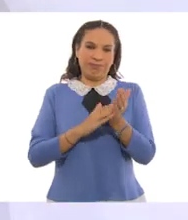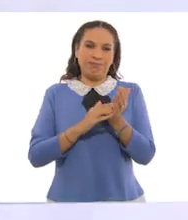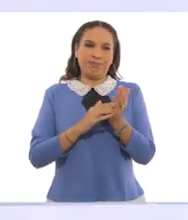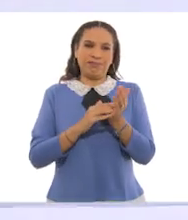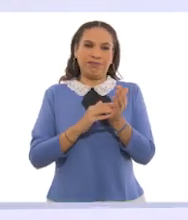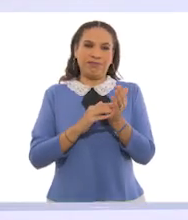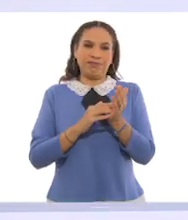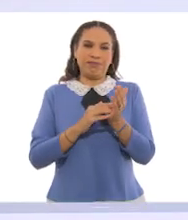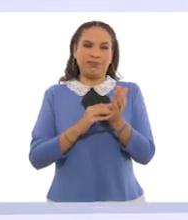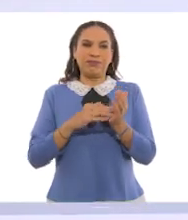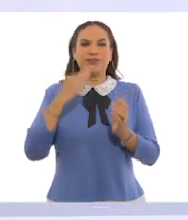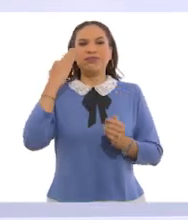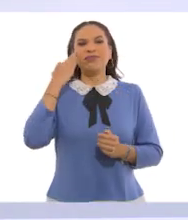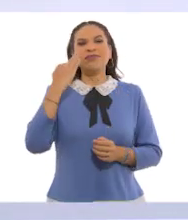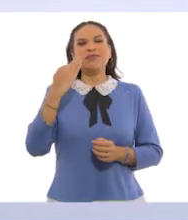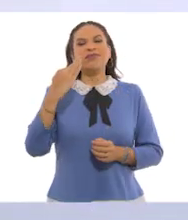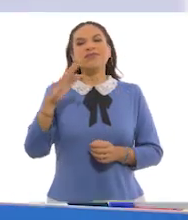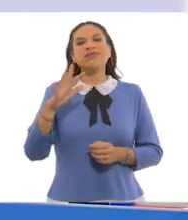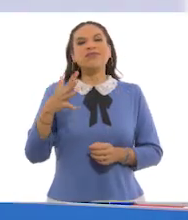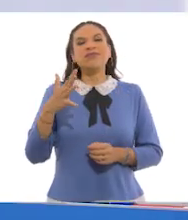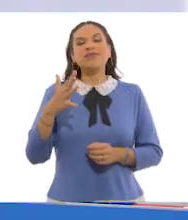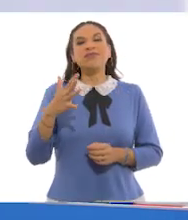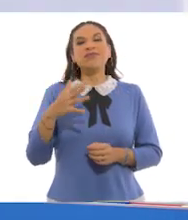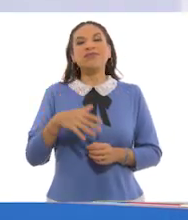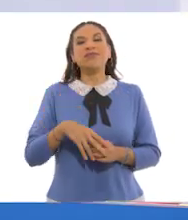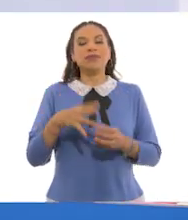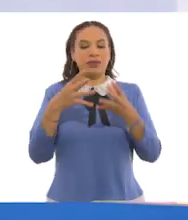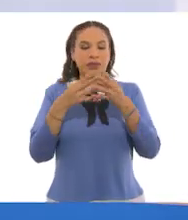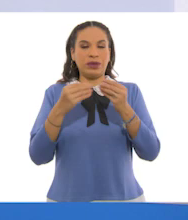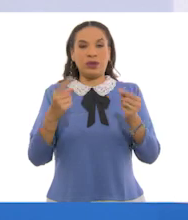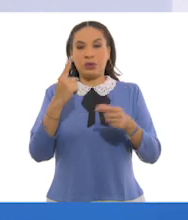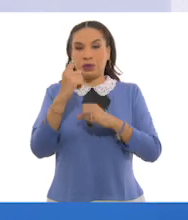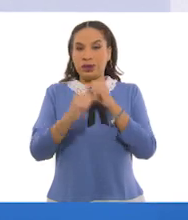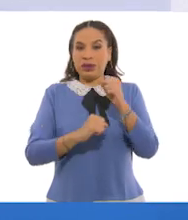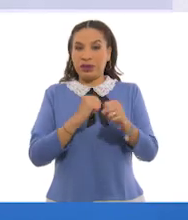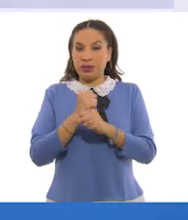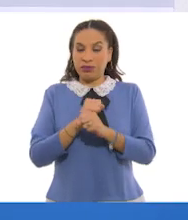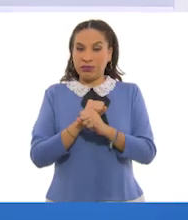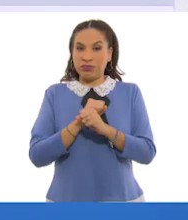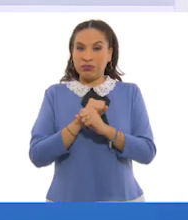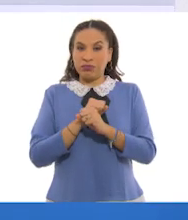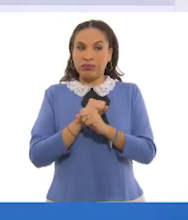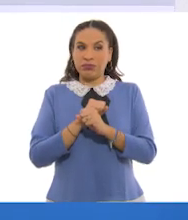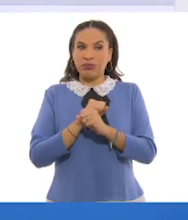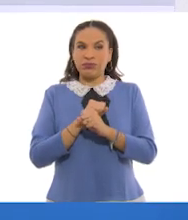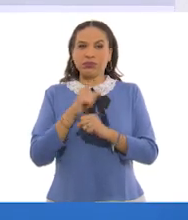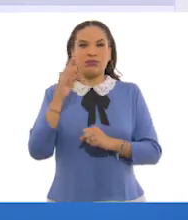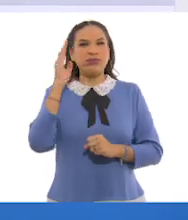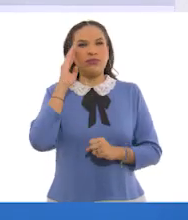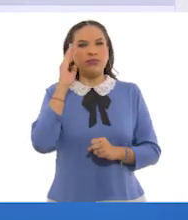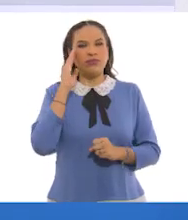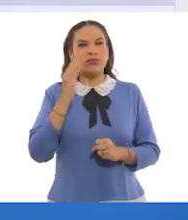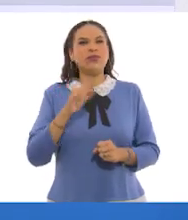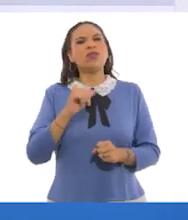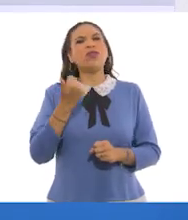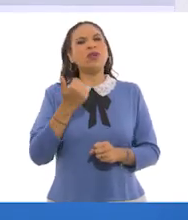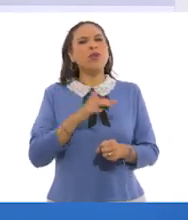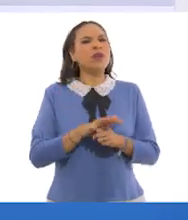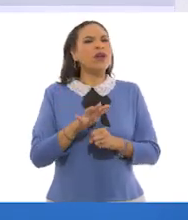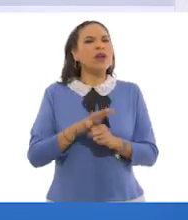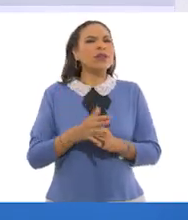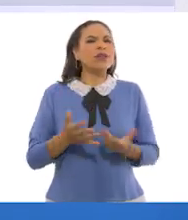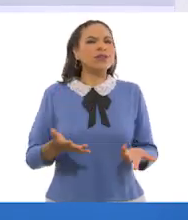Ajá. ...tarda más o menos en deshacerse en un año. Ah, muy bien. A ver, piensen ahora, ¿cuál sería el siguiente?